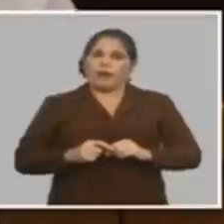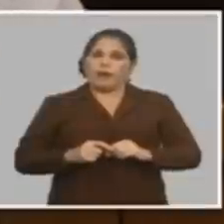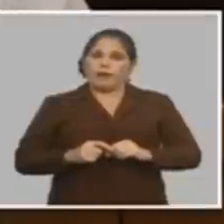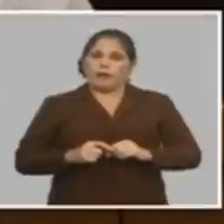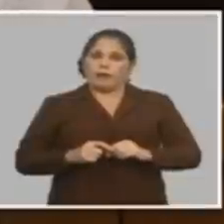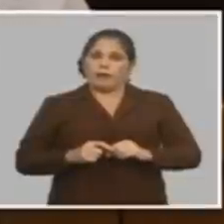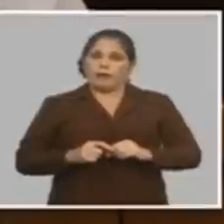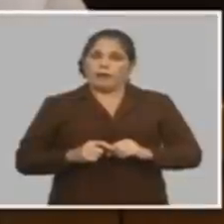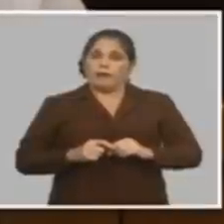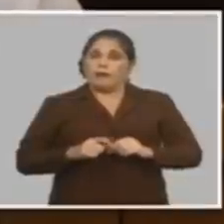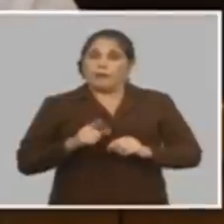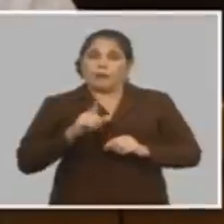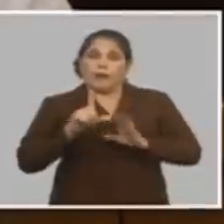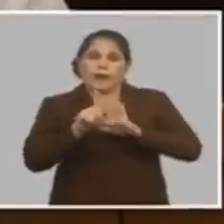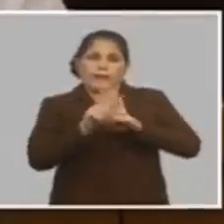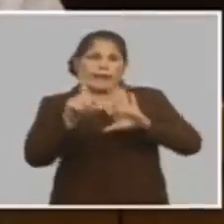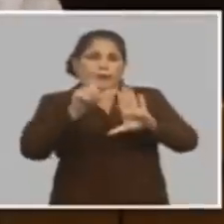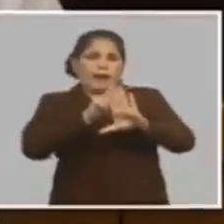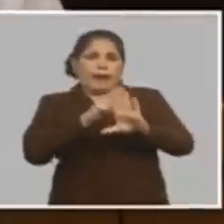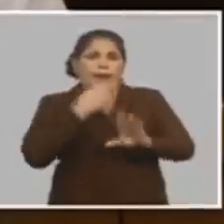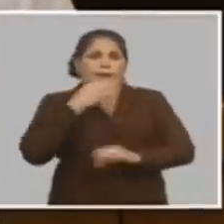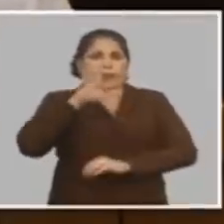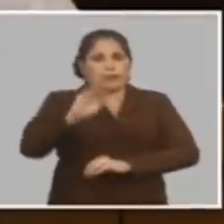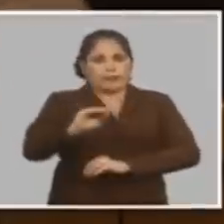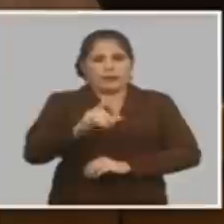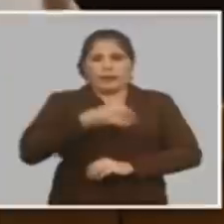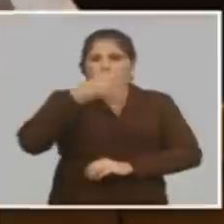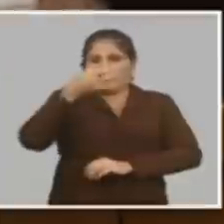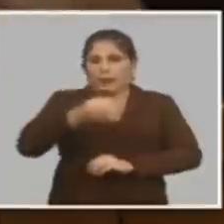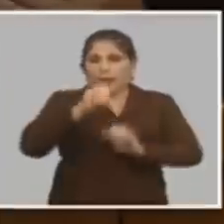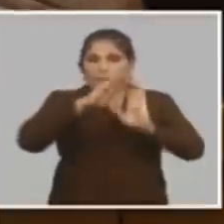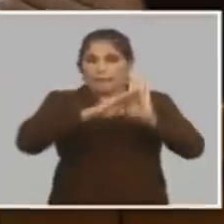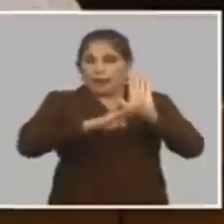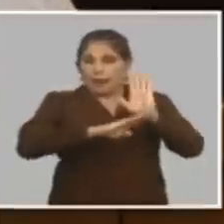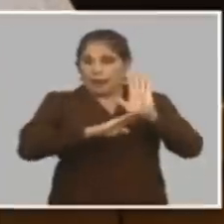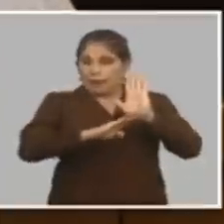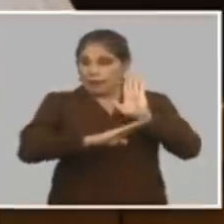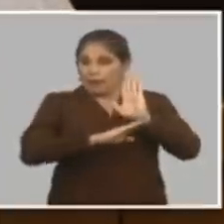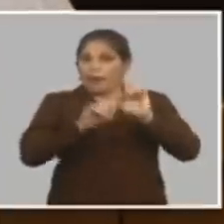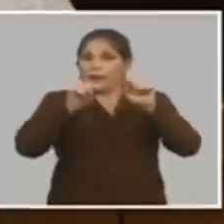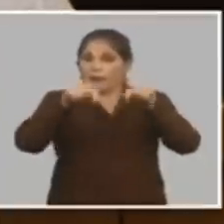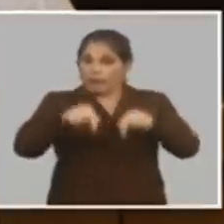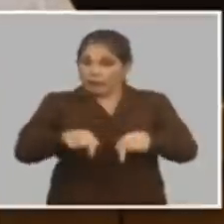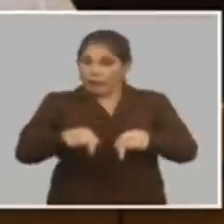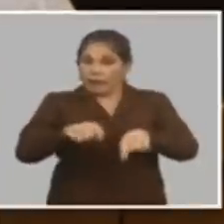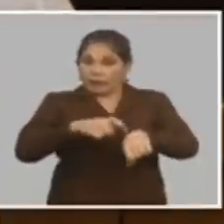ilícito decir que la medida que se está tomando